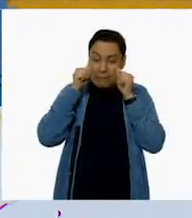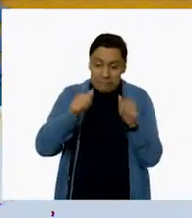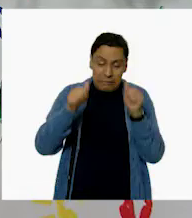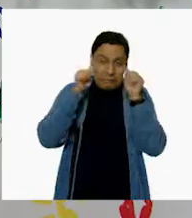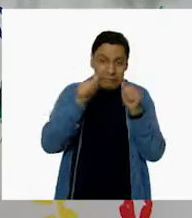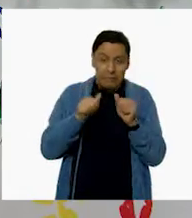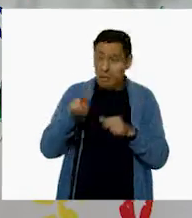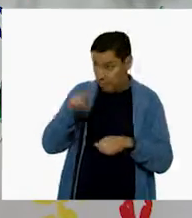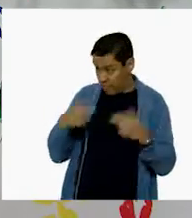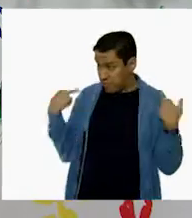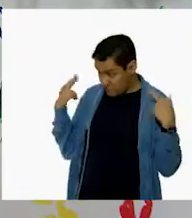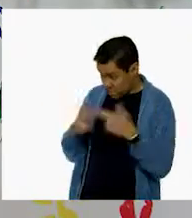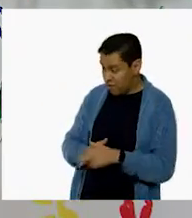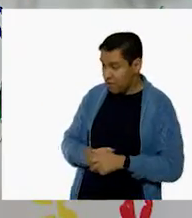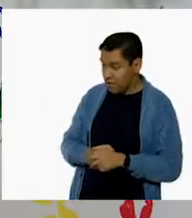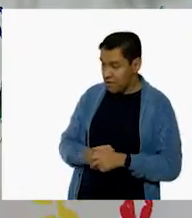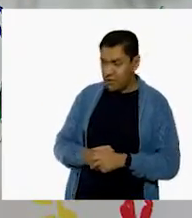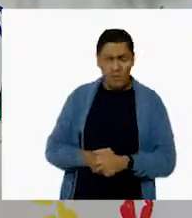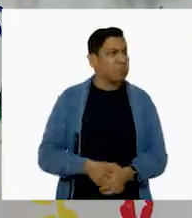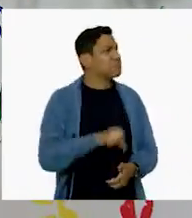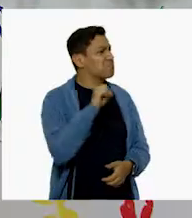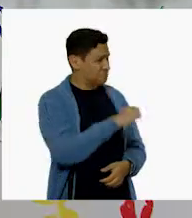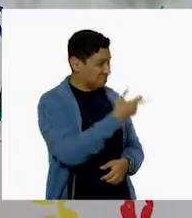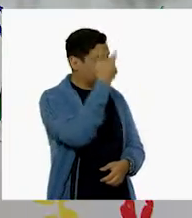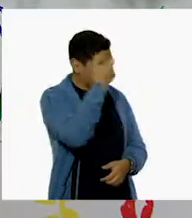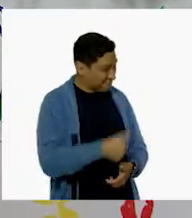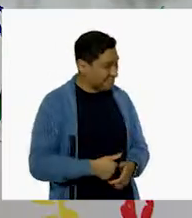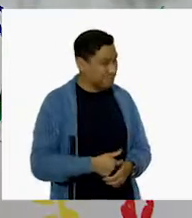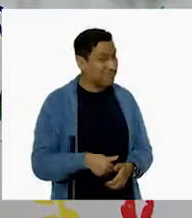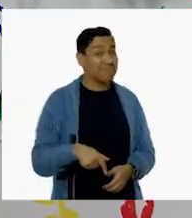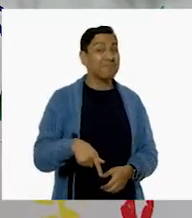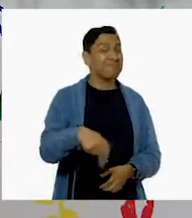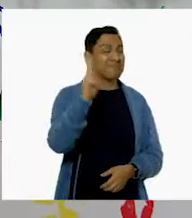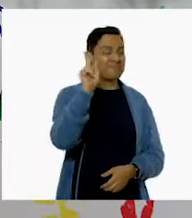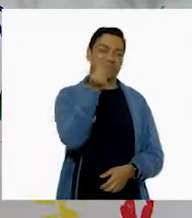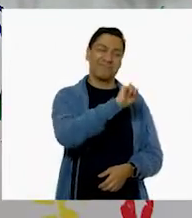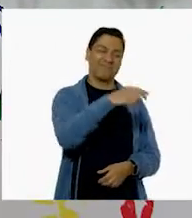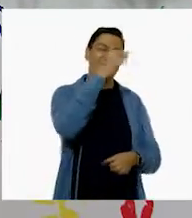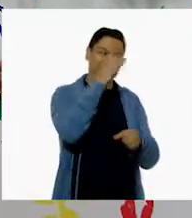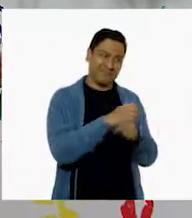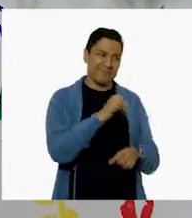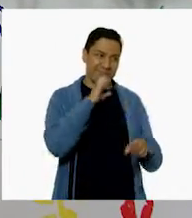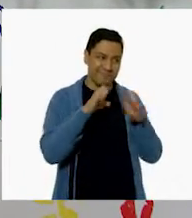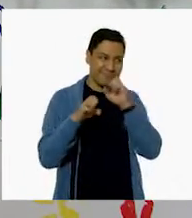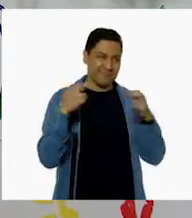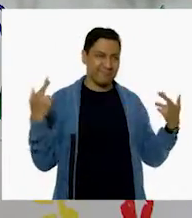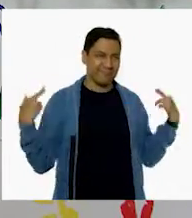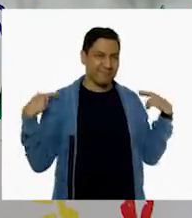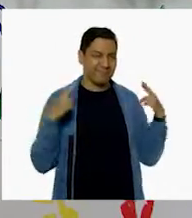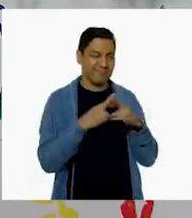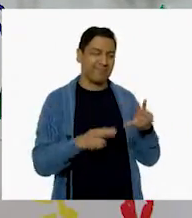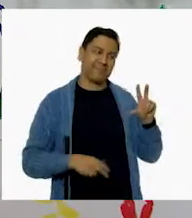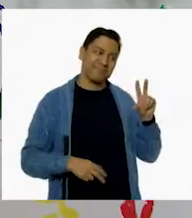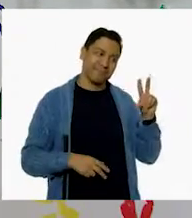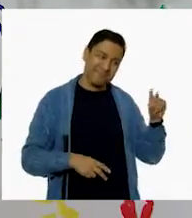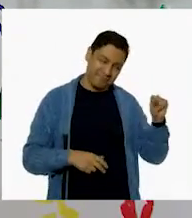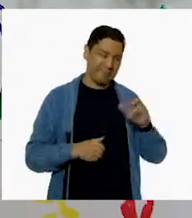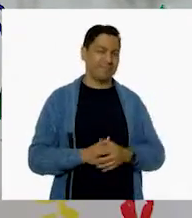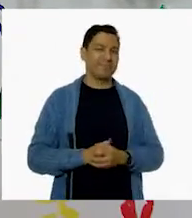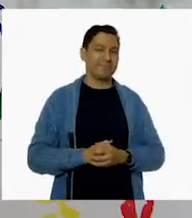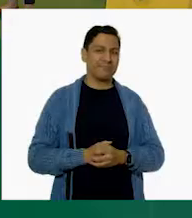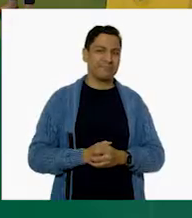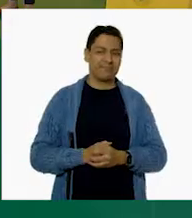¿verdad, maestra? Tienes mucha razón, Gloria, pero en esta ocasión no es un maestro. Ah.